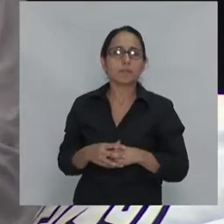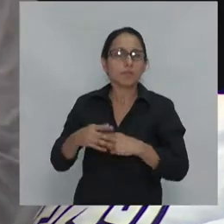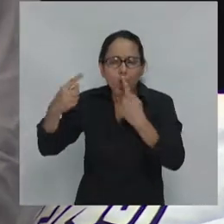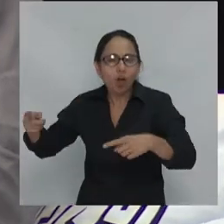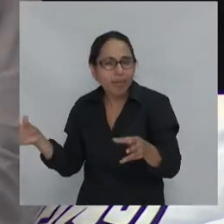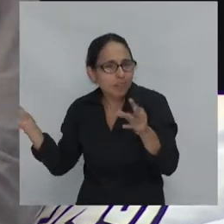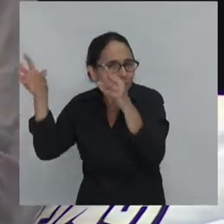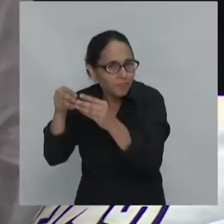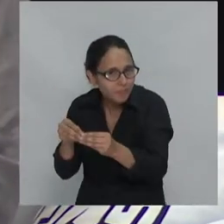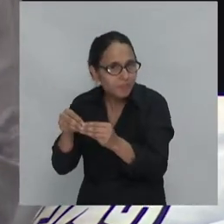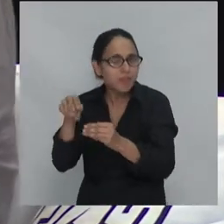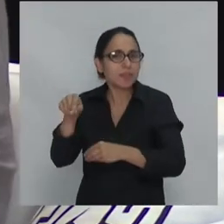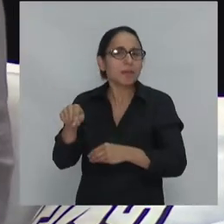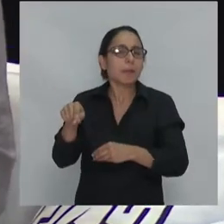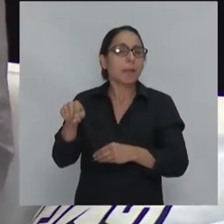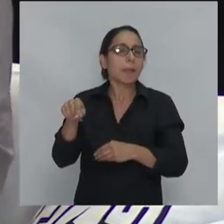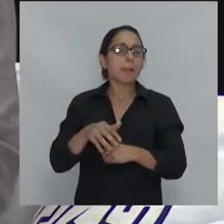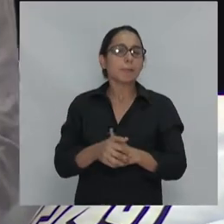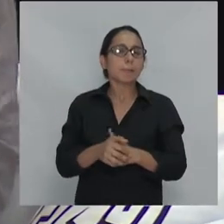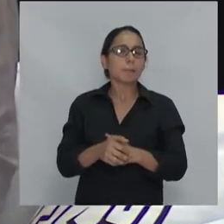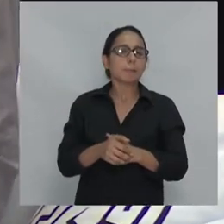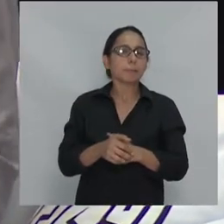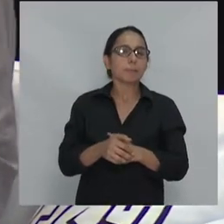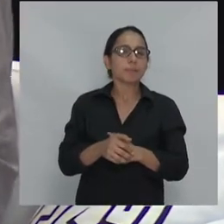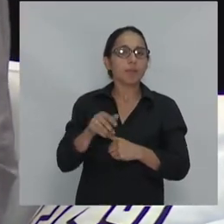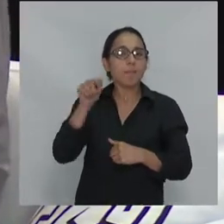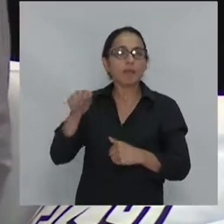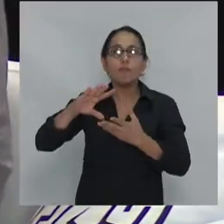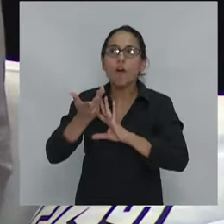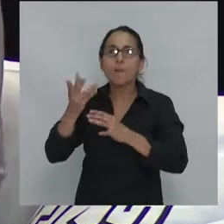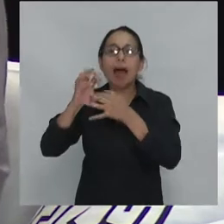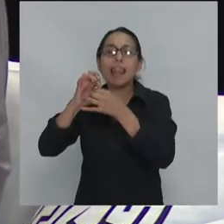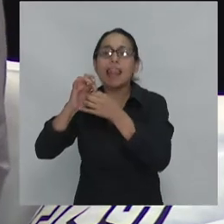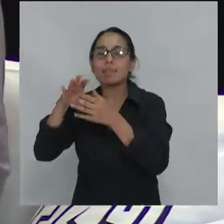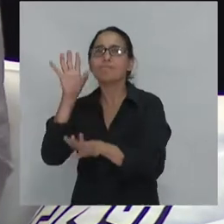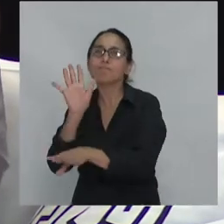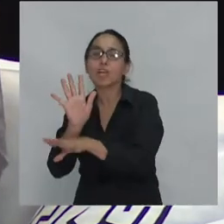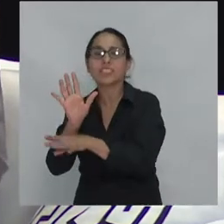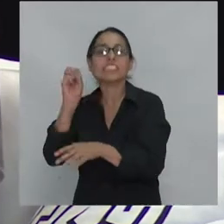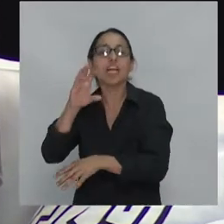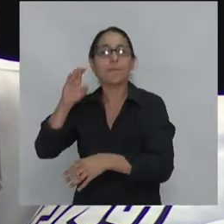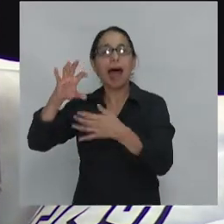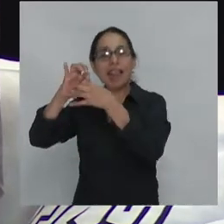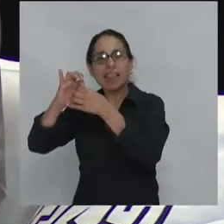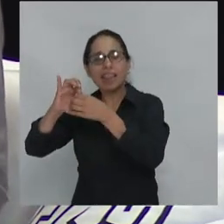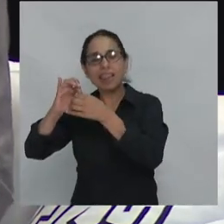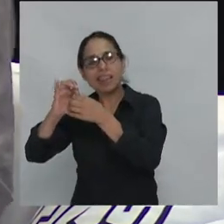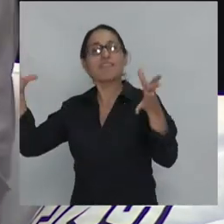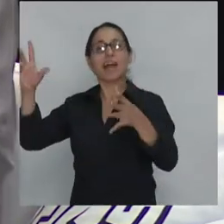esto pero es un es un liberalismo nacional o nacionalista